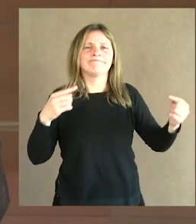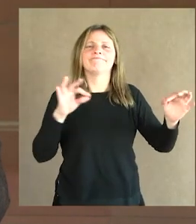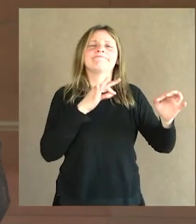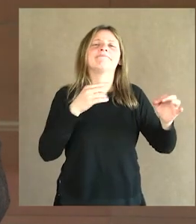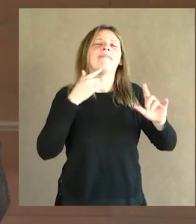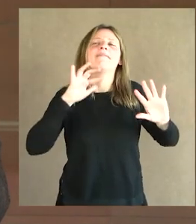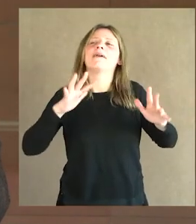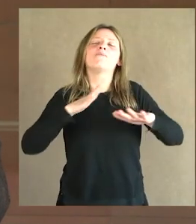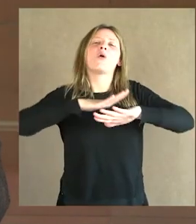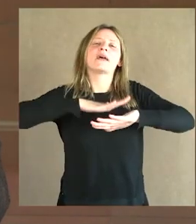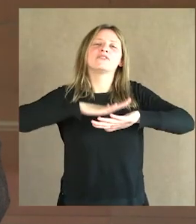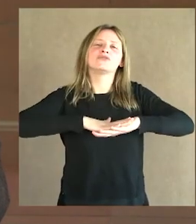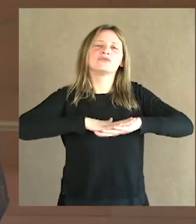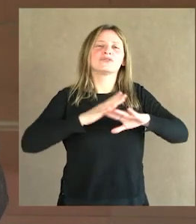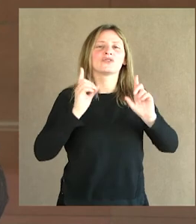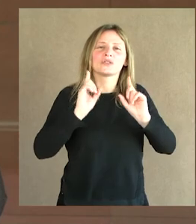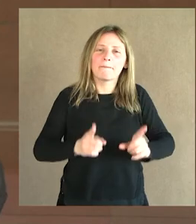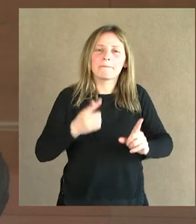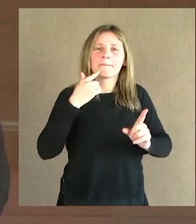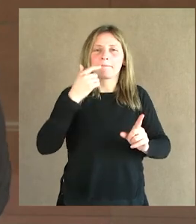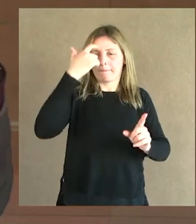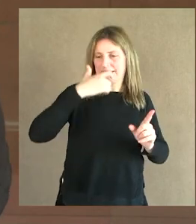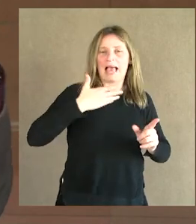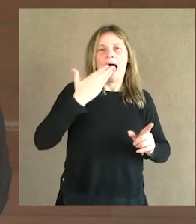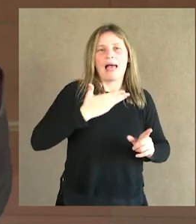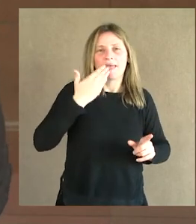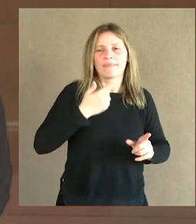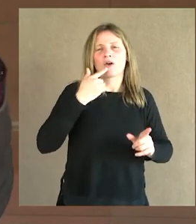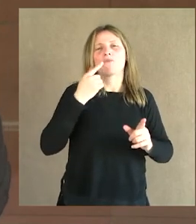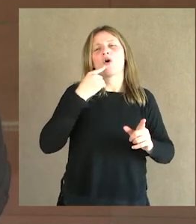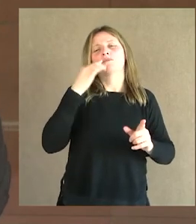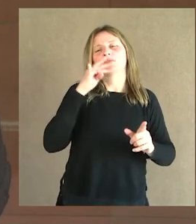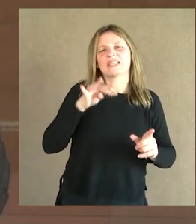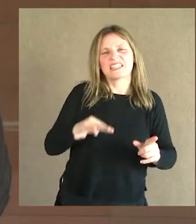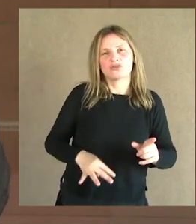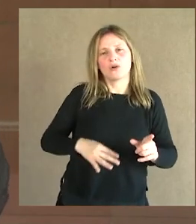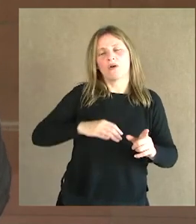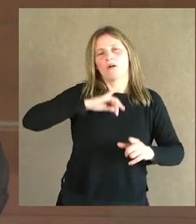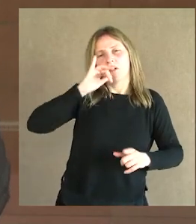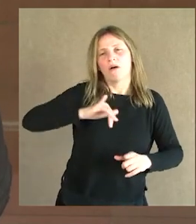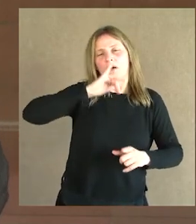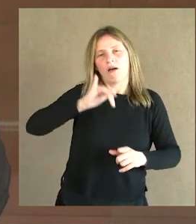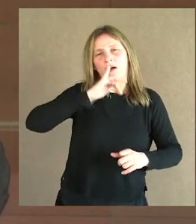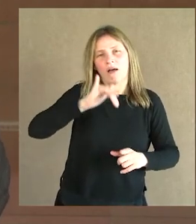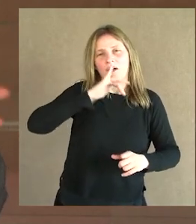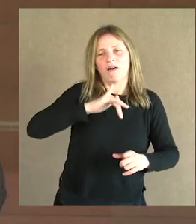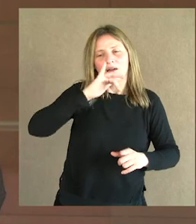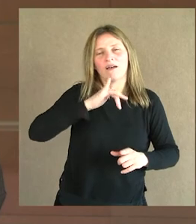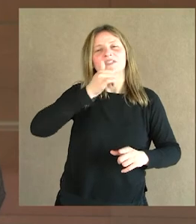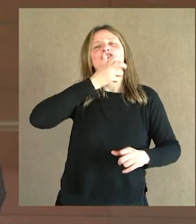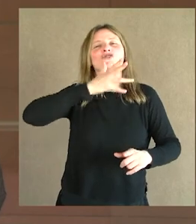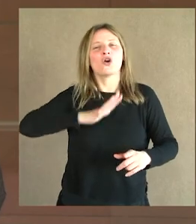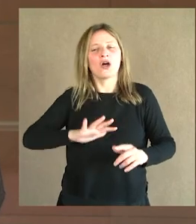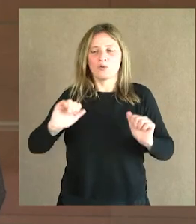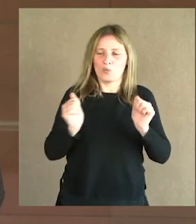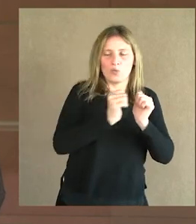momentos en que el solista dice mucho texto, declama, cuenta una parte importante de la historia con